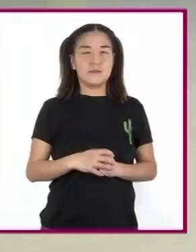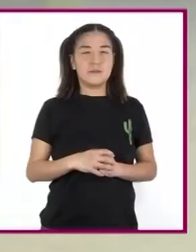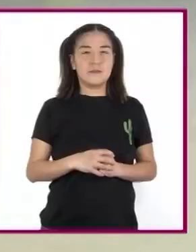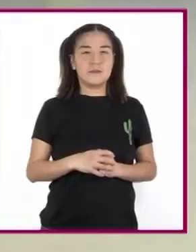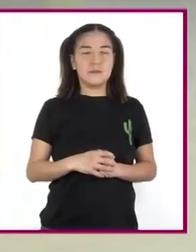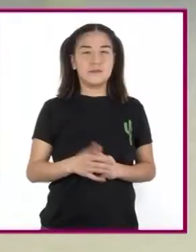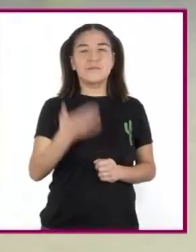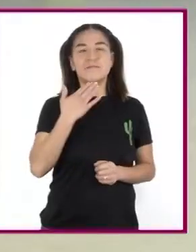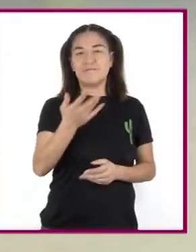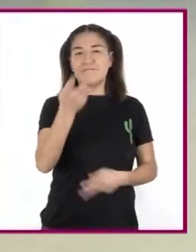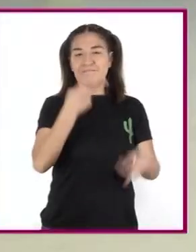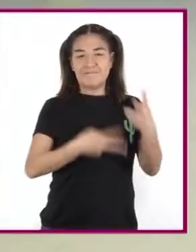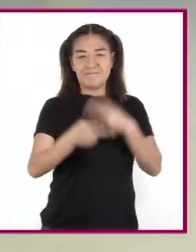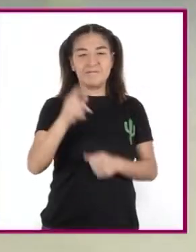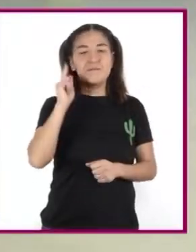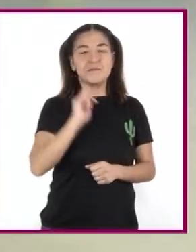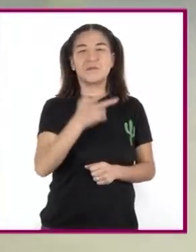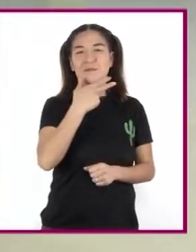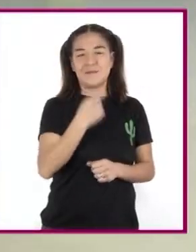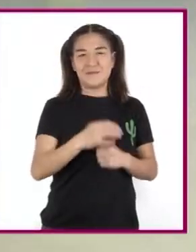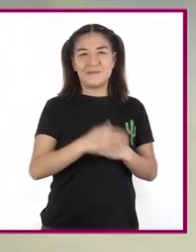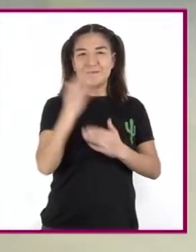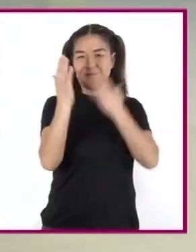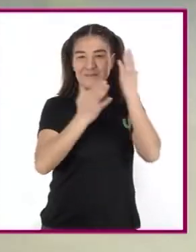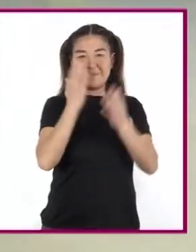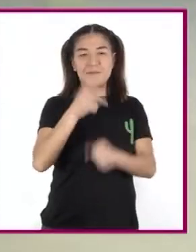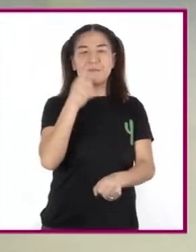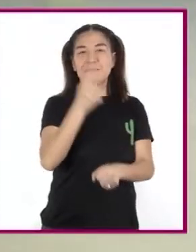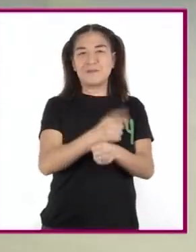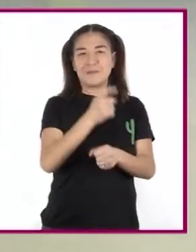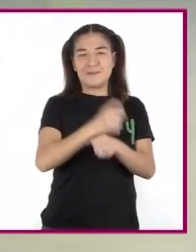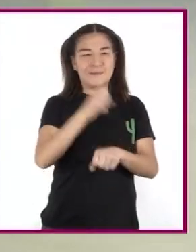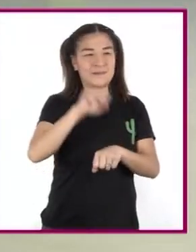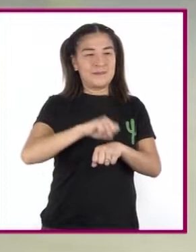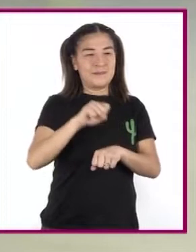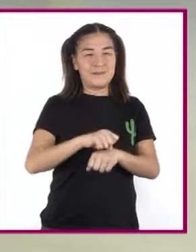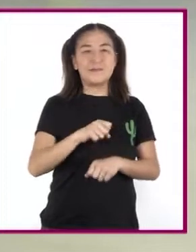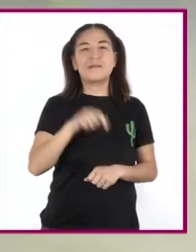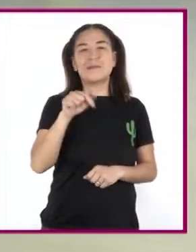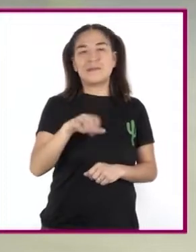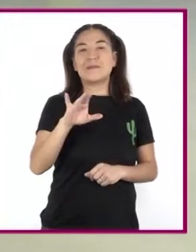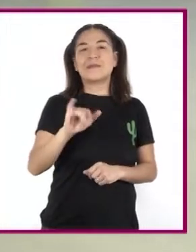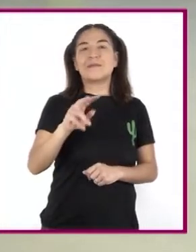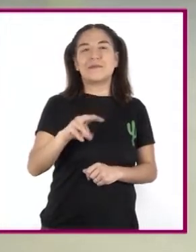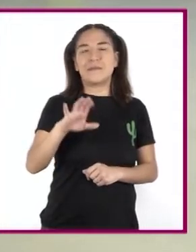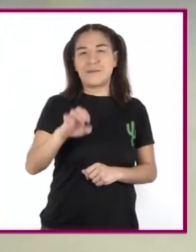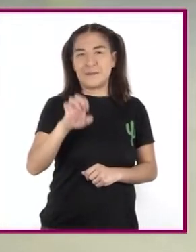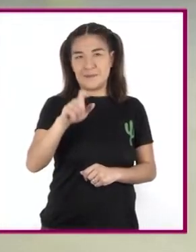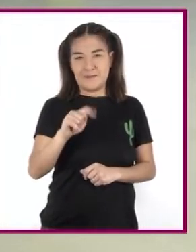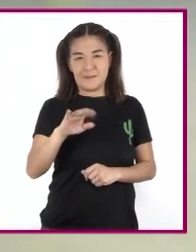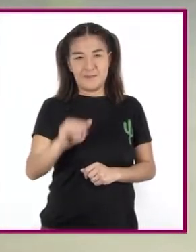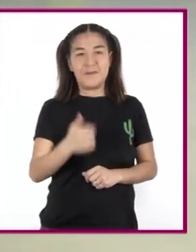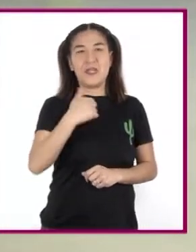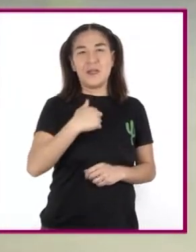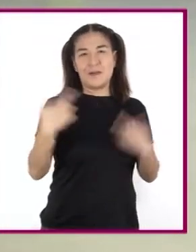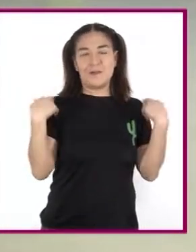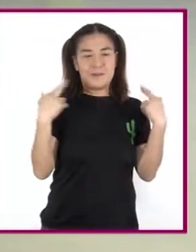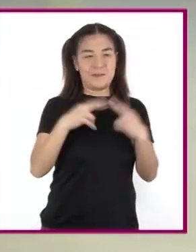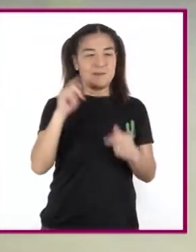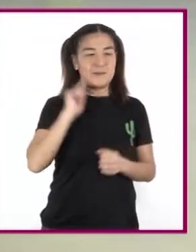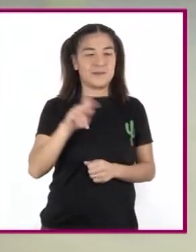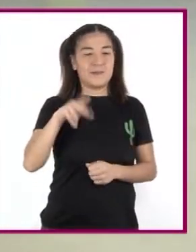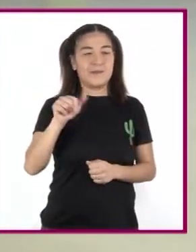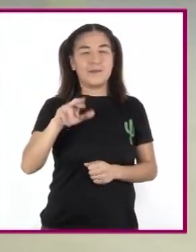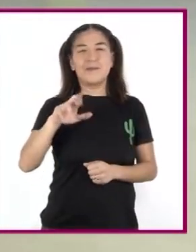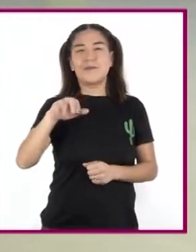Bienvenidas y bienvenidos estudiantes de primer grado de la asignatura formación cívica y ética. Soy Karina Jiménez Araujo